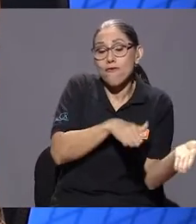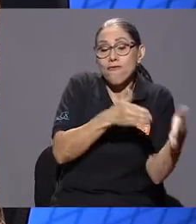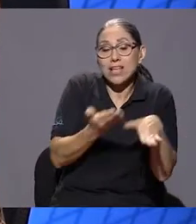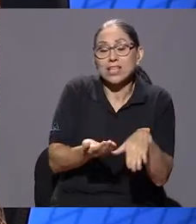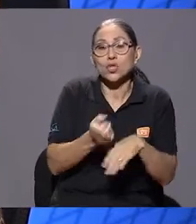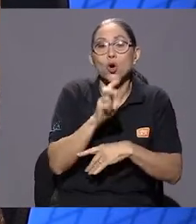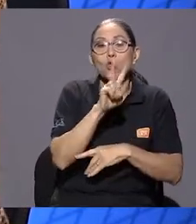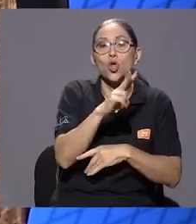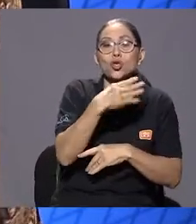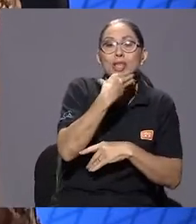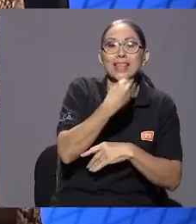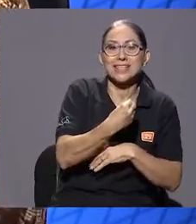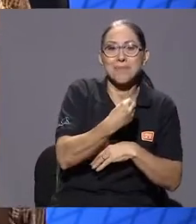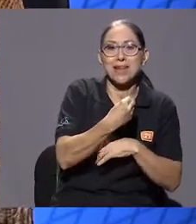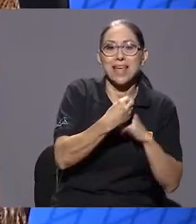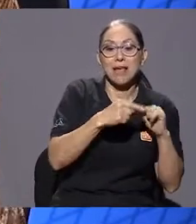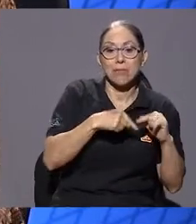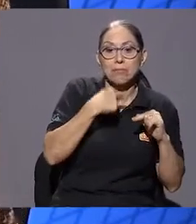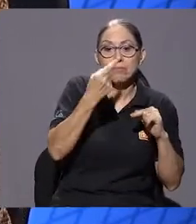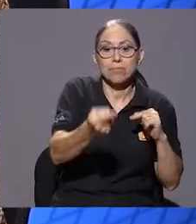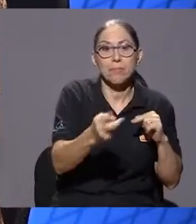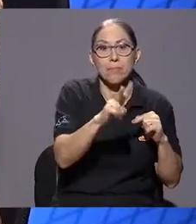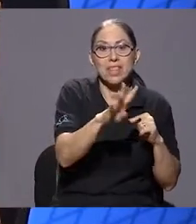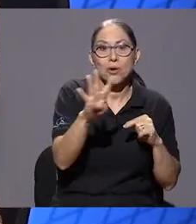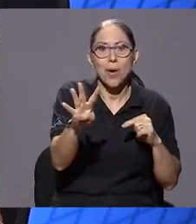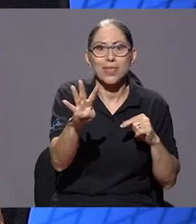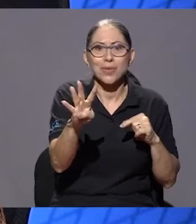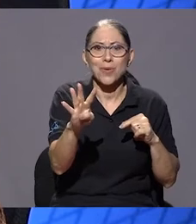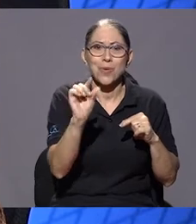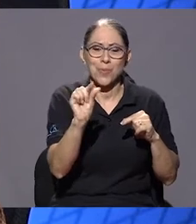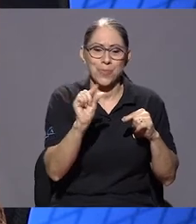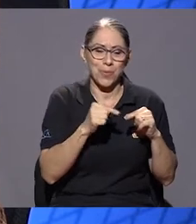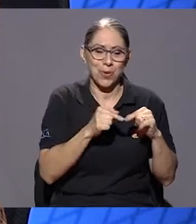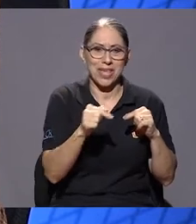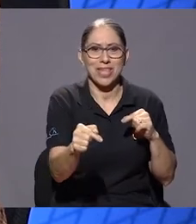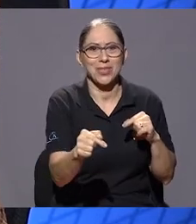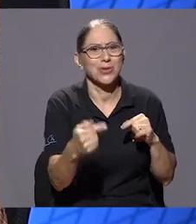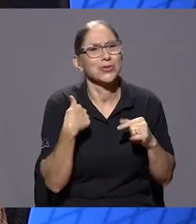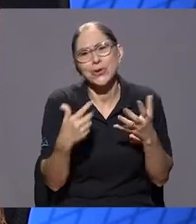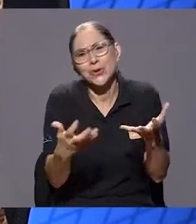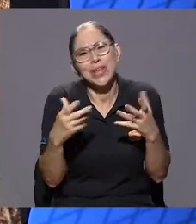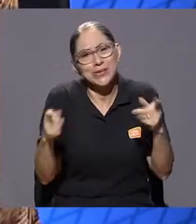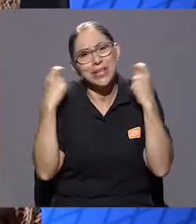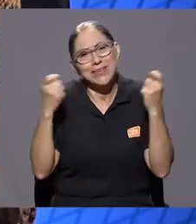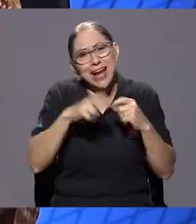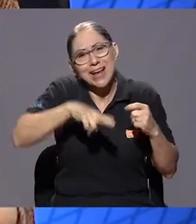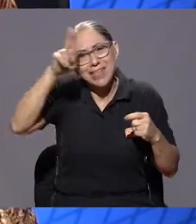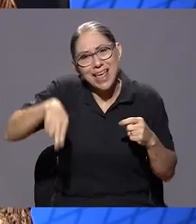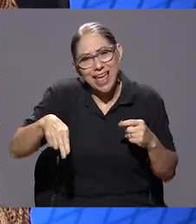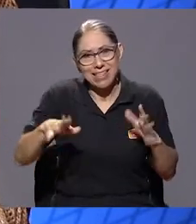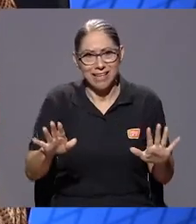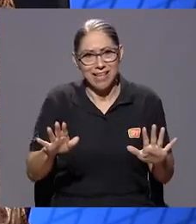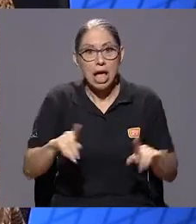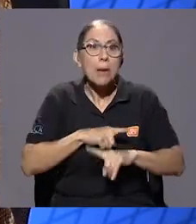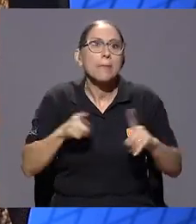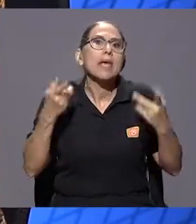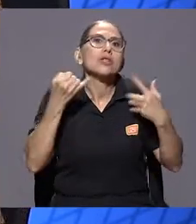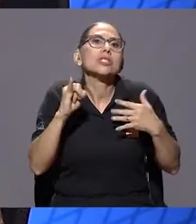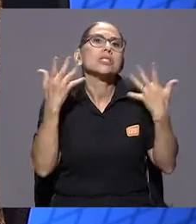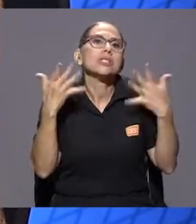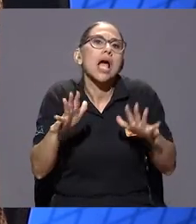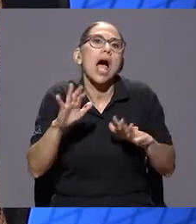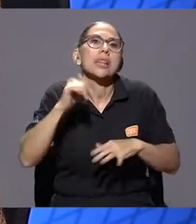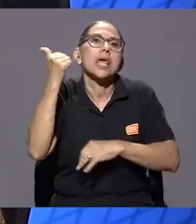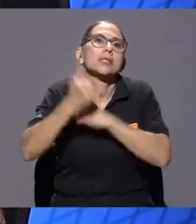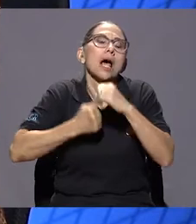tiempo para que yo diga, sí, regalos, fiestas, no es qué, es esperable que yo no quiera celebrar Navidad. Pero si ya han pasado 10 años, yo digo, no, es que